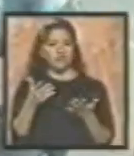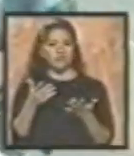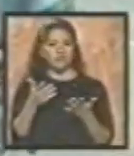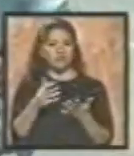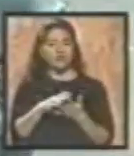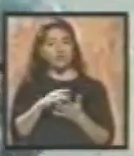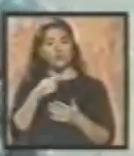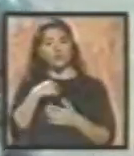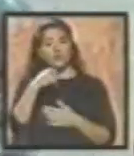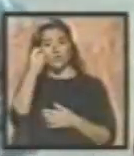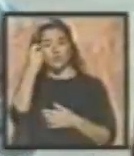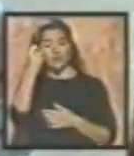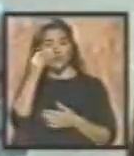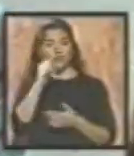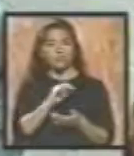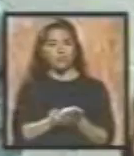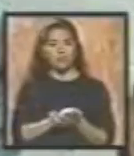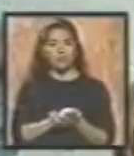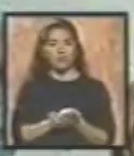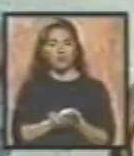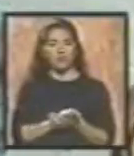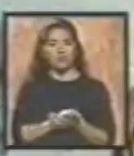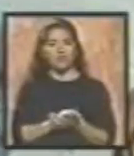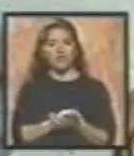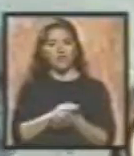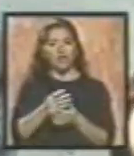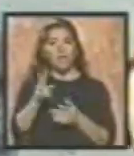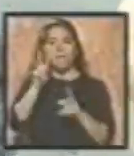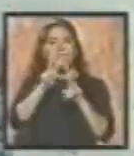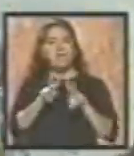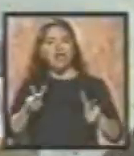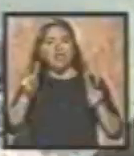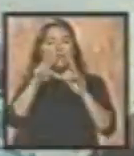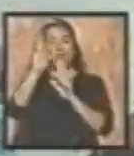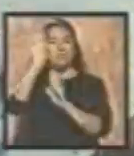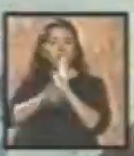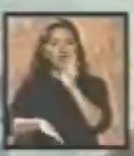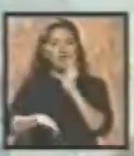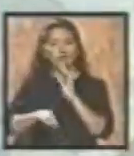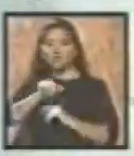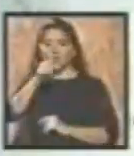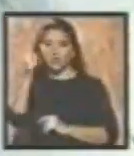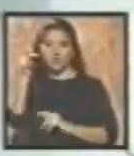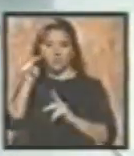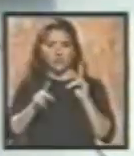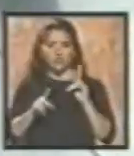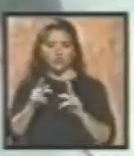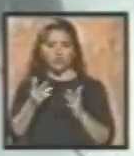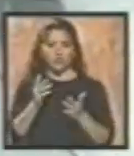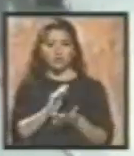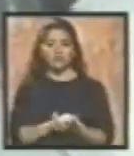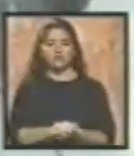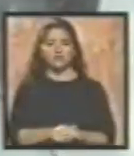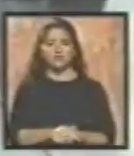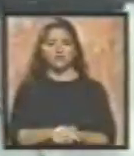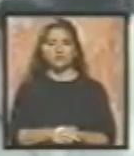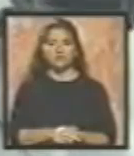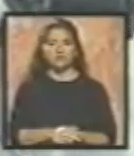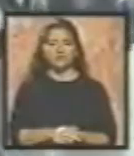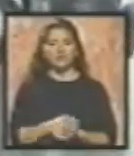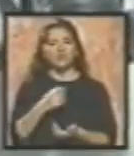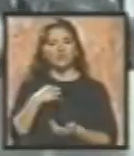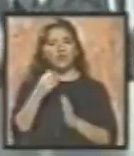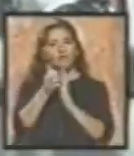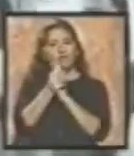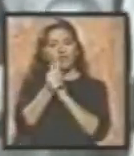que valemos menos que otros, ¿no? Y no es así. Uno tendría